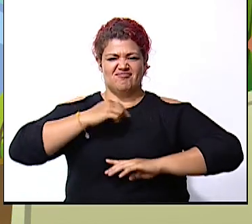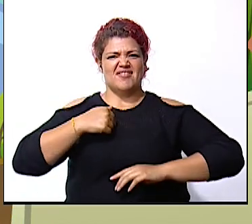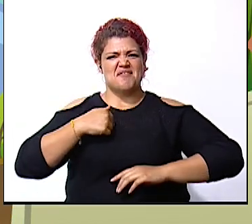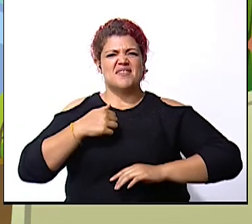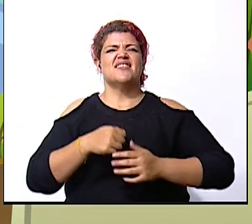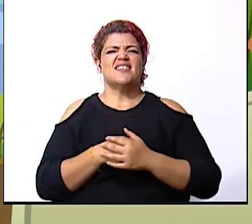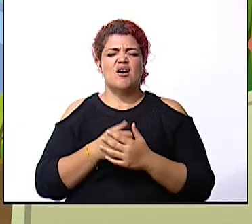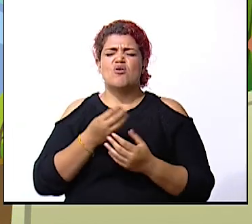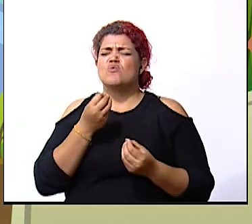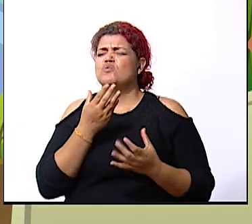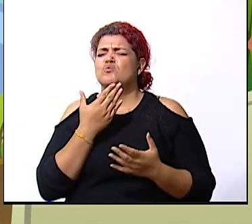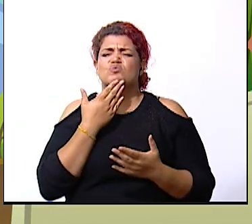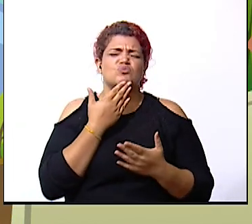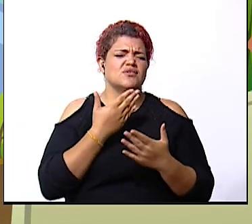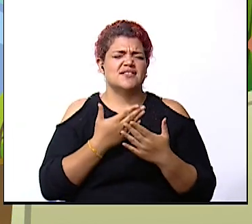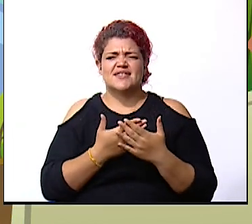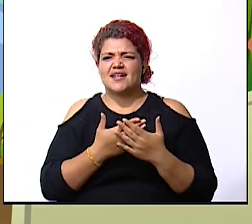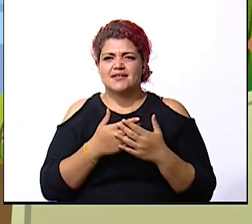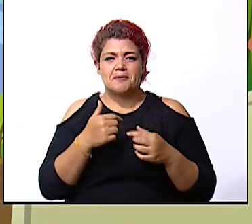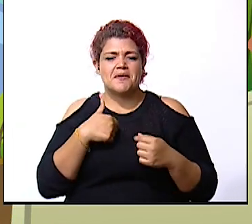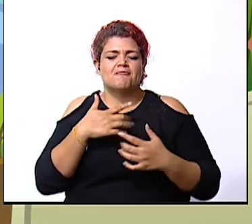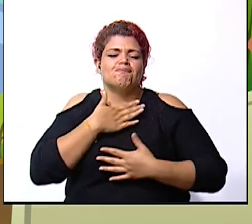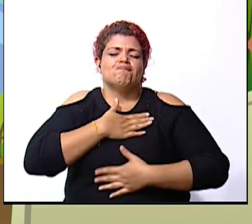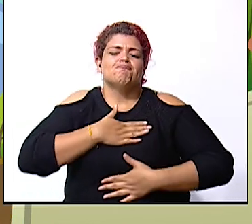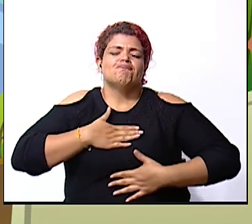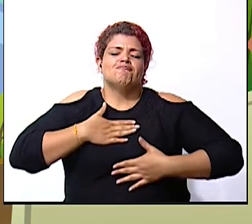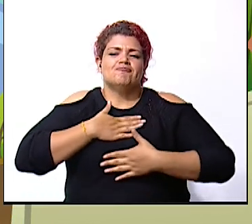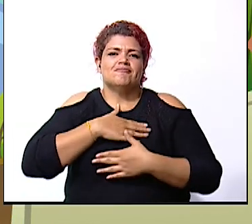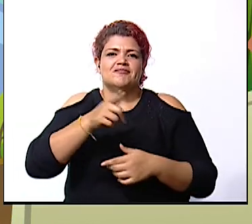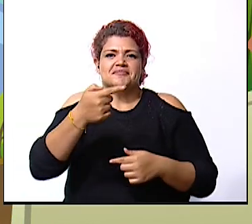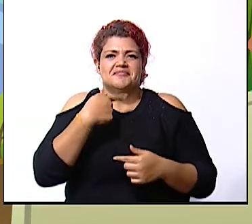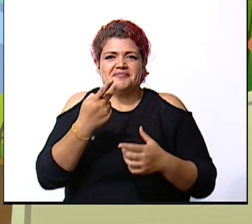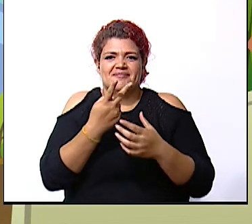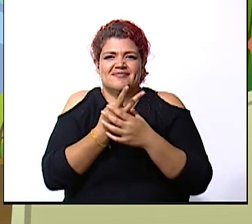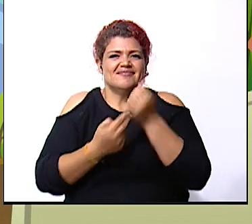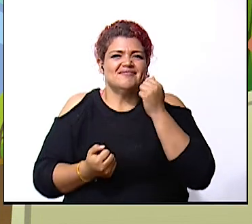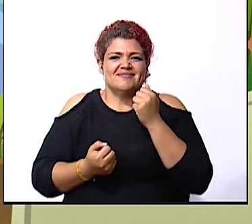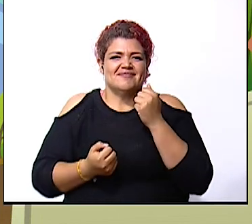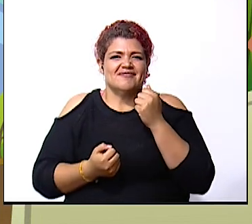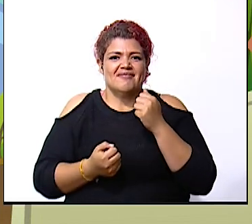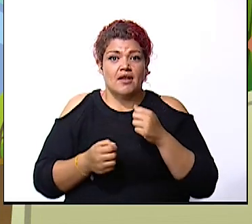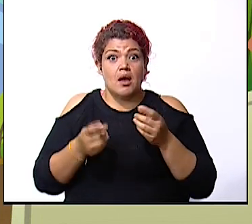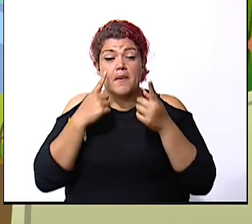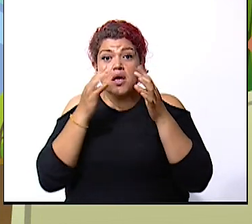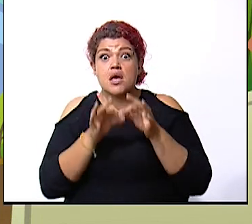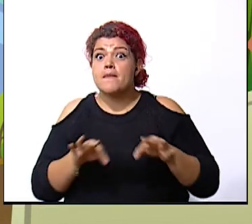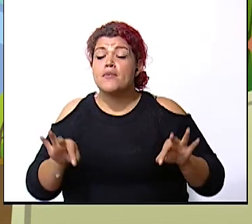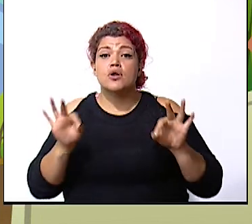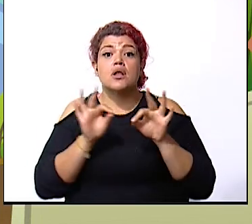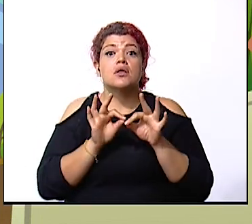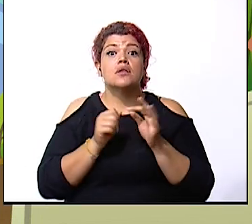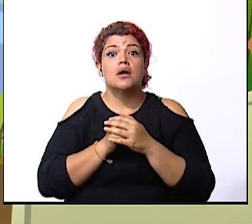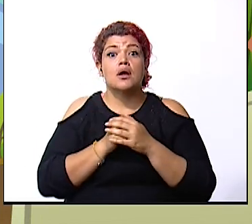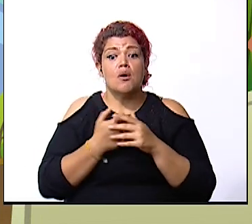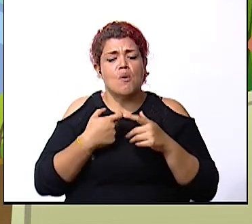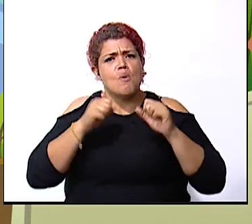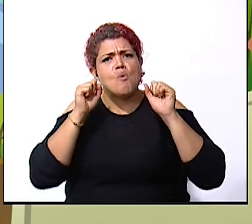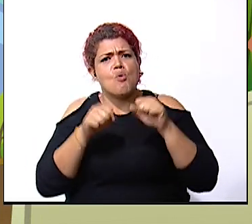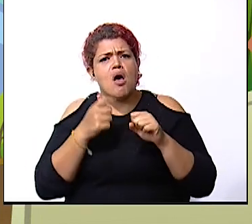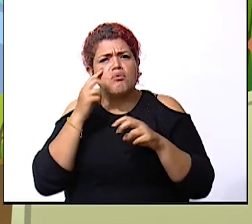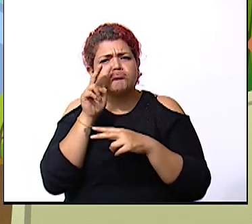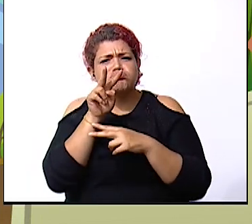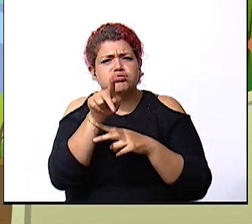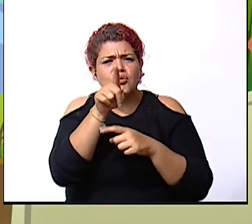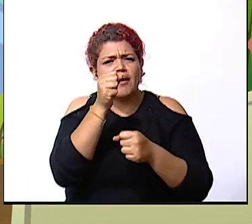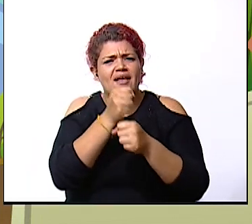muchísimas gracias para mí es un placer que ustedes nos acompañen y que algo muy importante poder ver esos